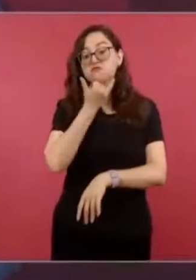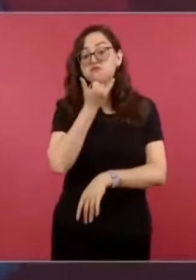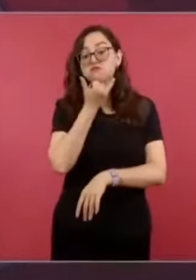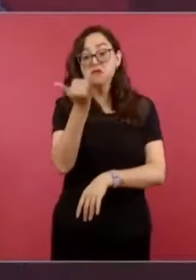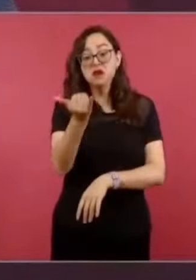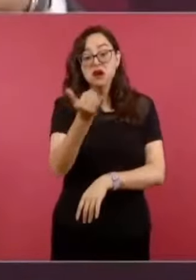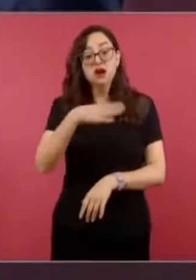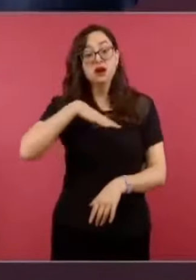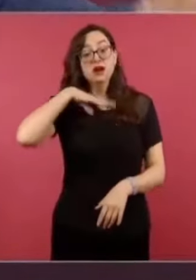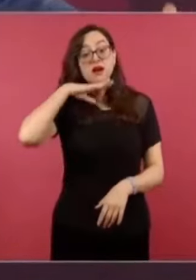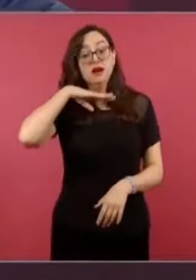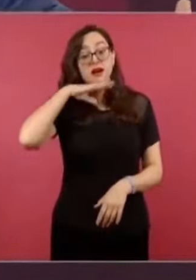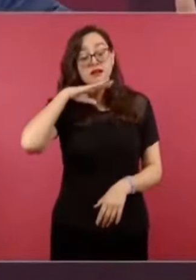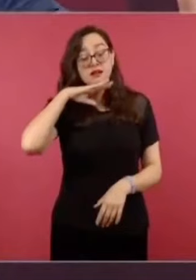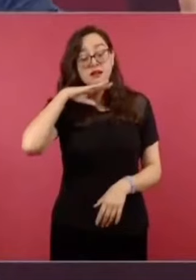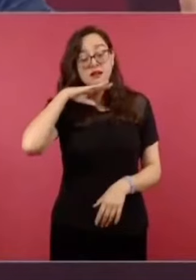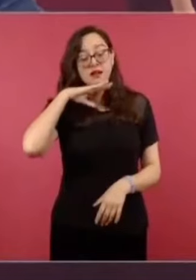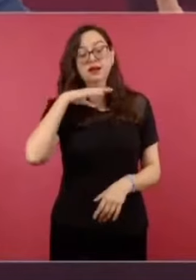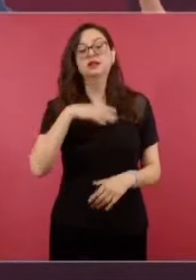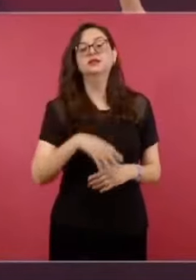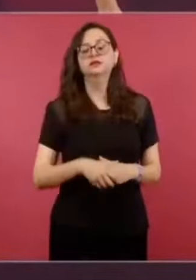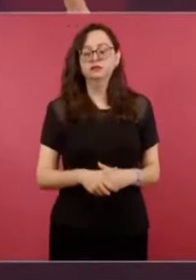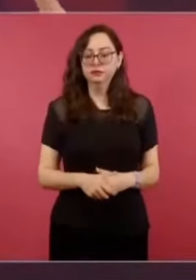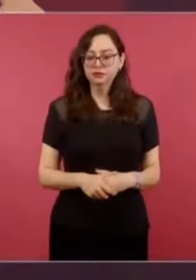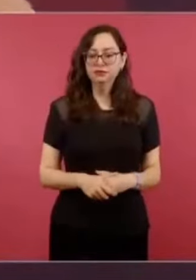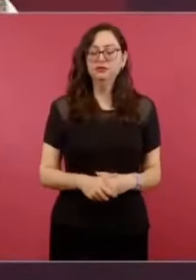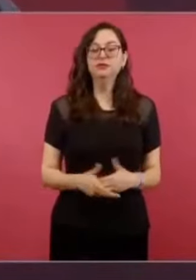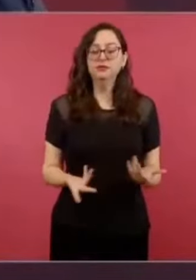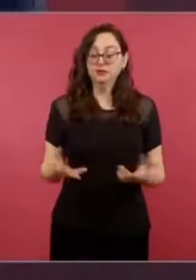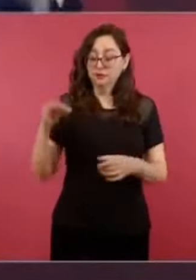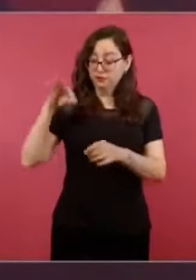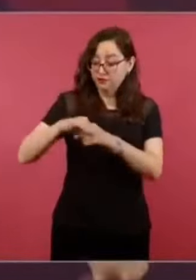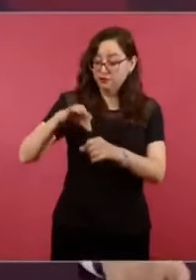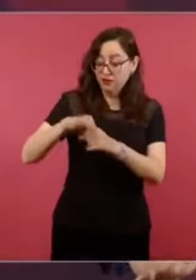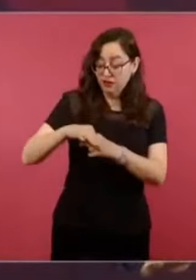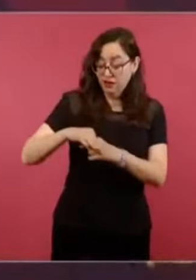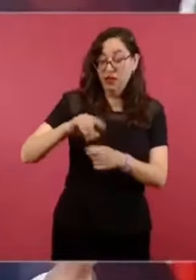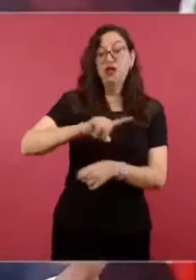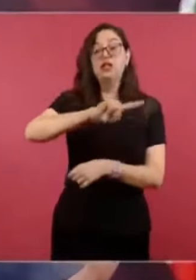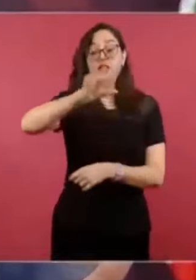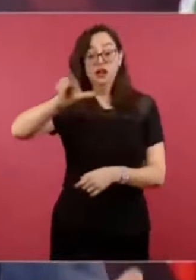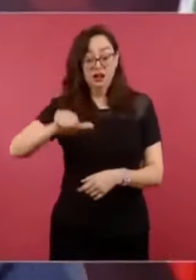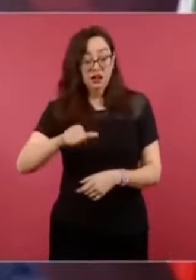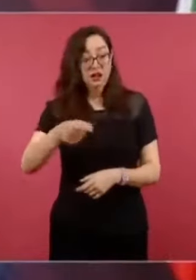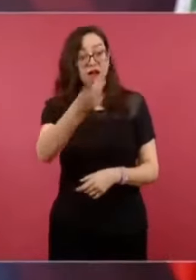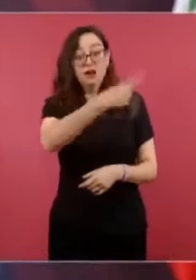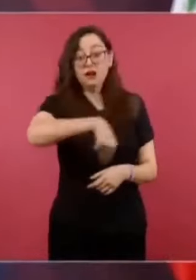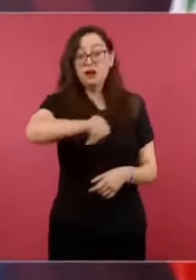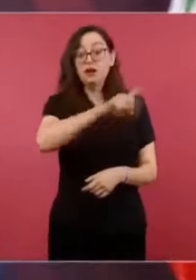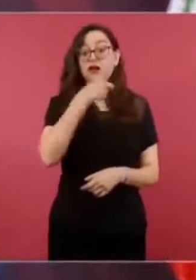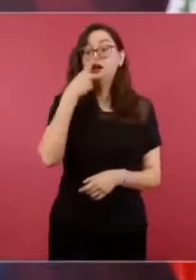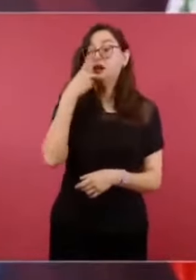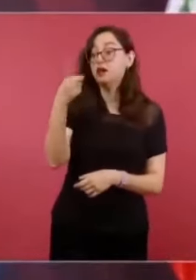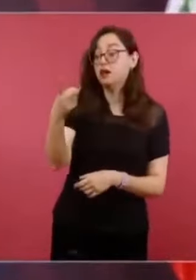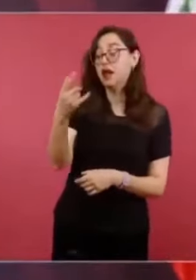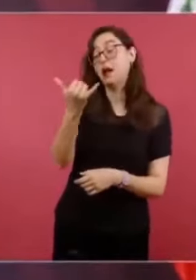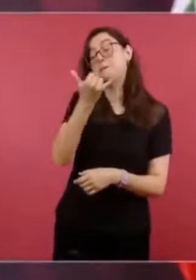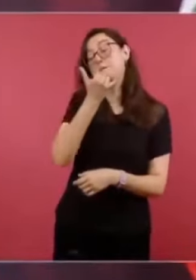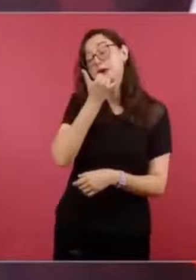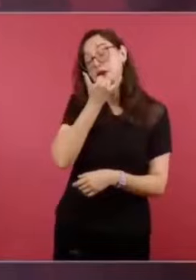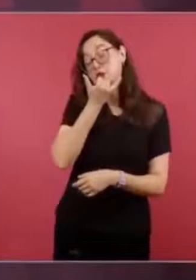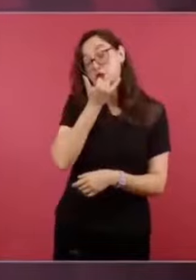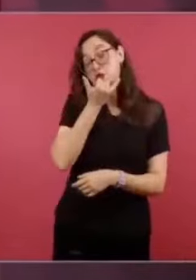Ya cuando pasó la elección, ofrecen disculpa.